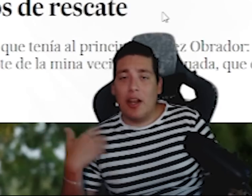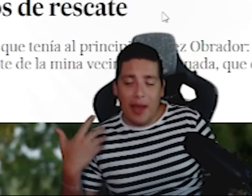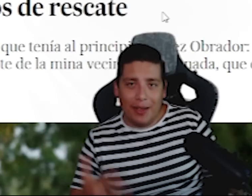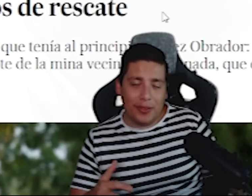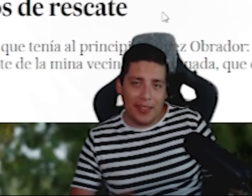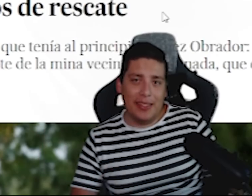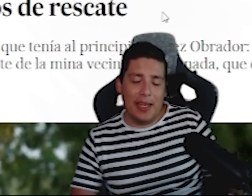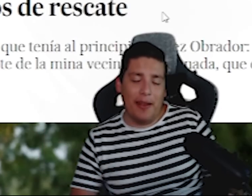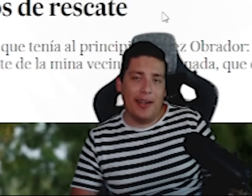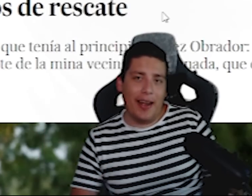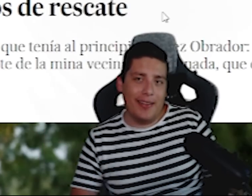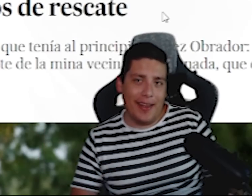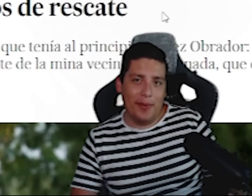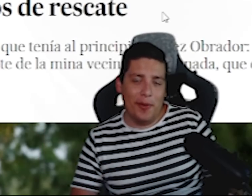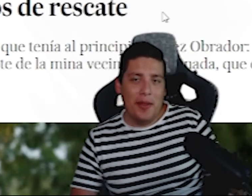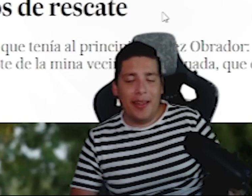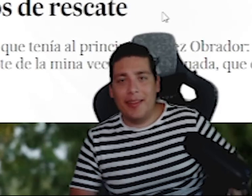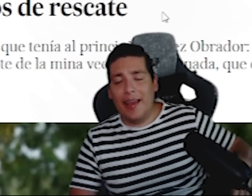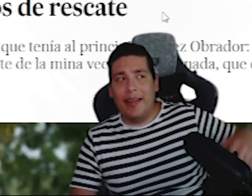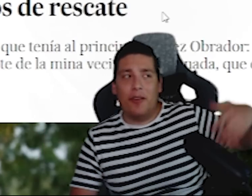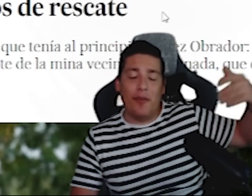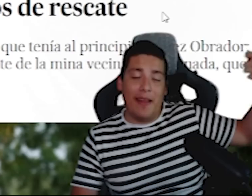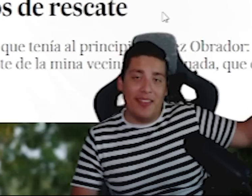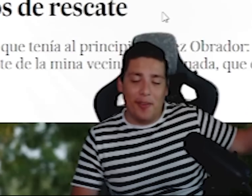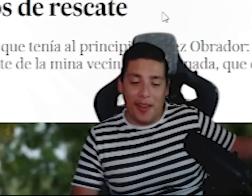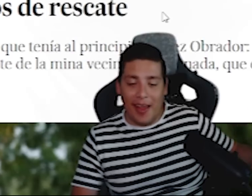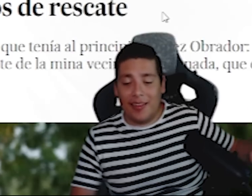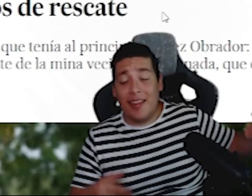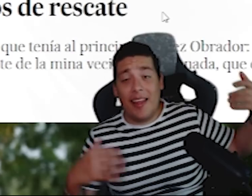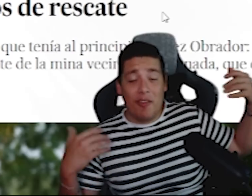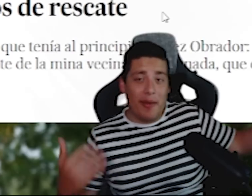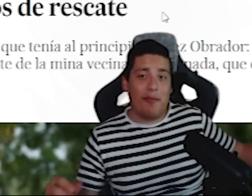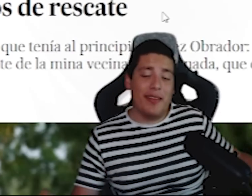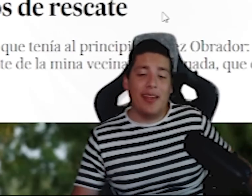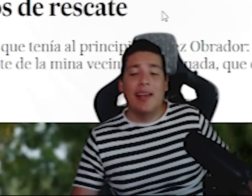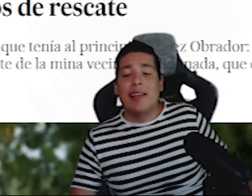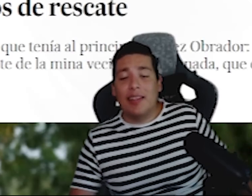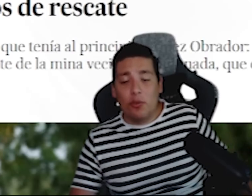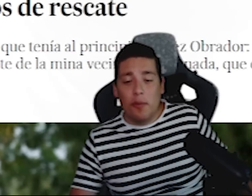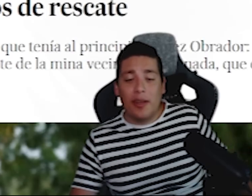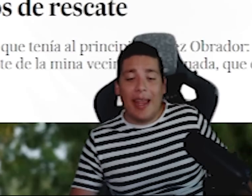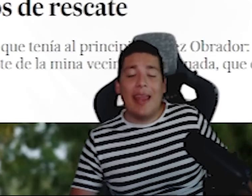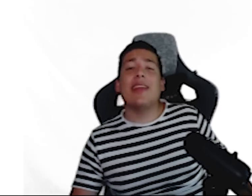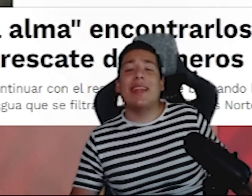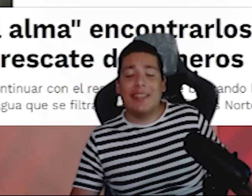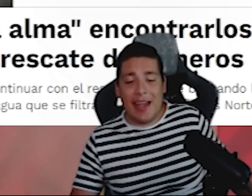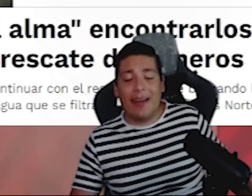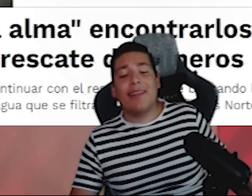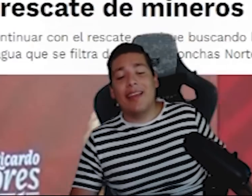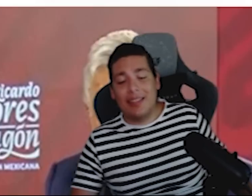los trabajos que se estaban realizando con anterioridad y de nueva cuenta se tuvo que